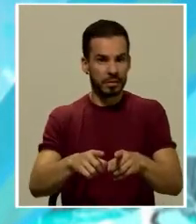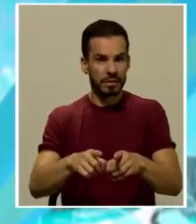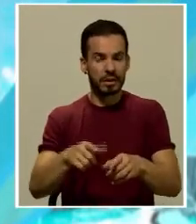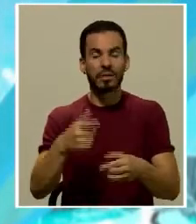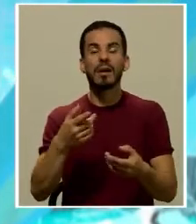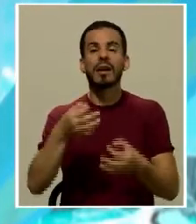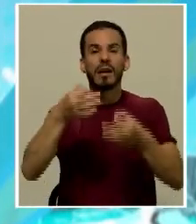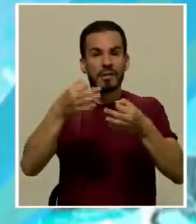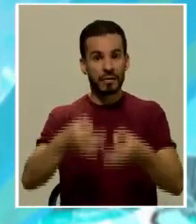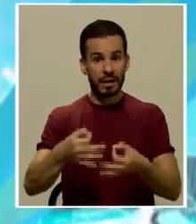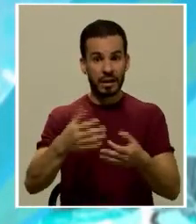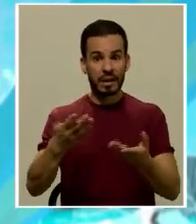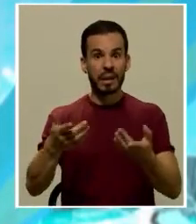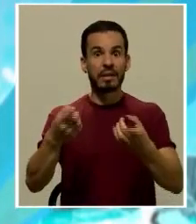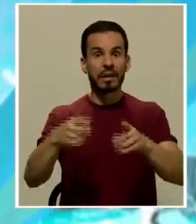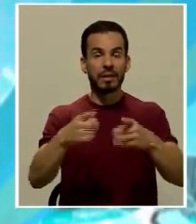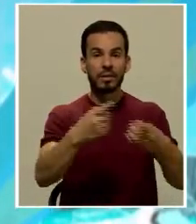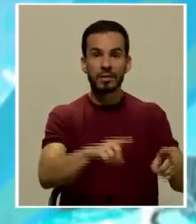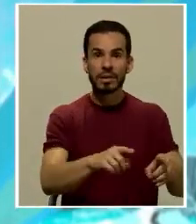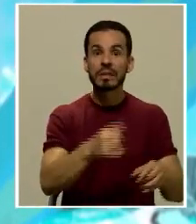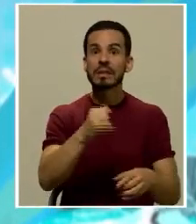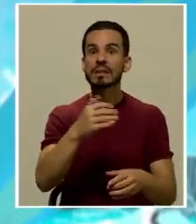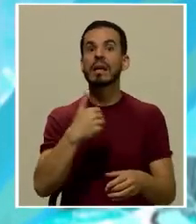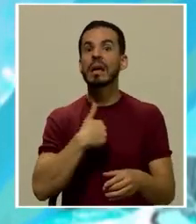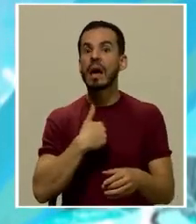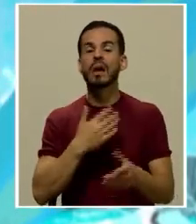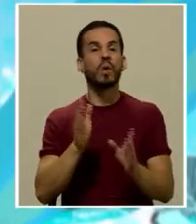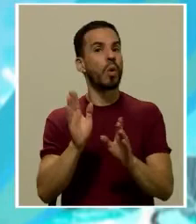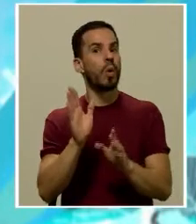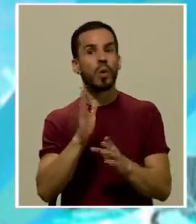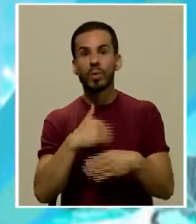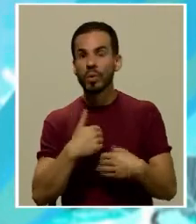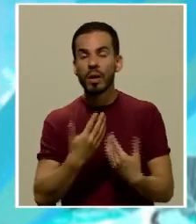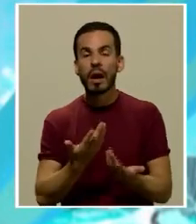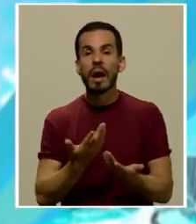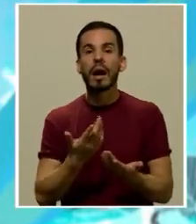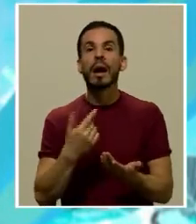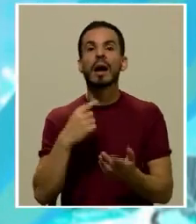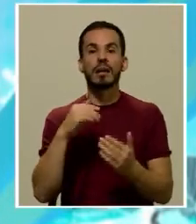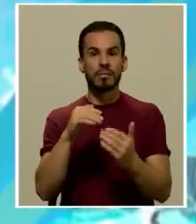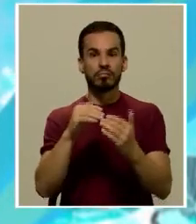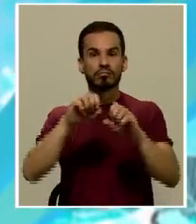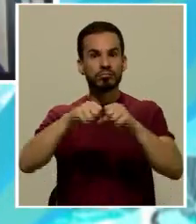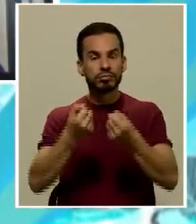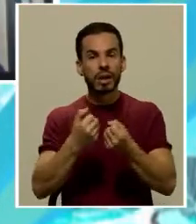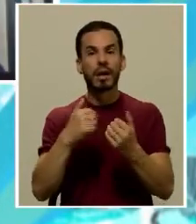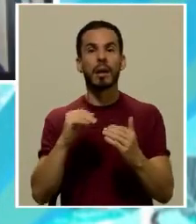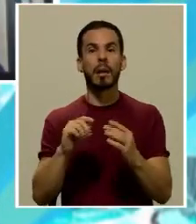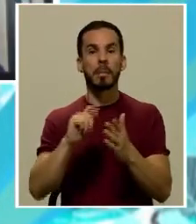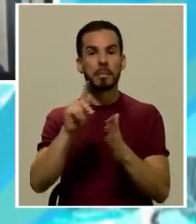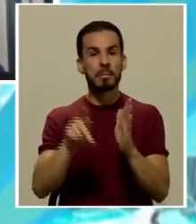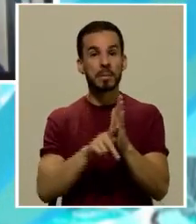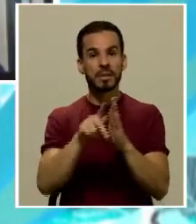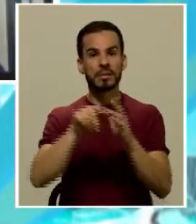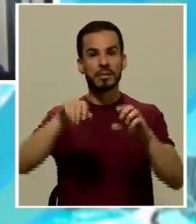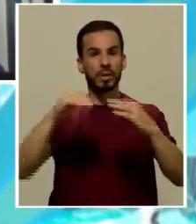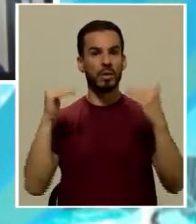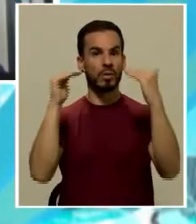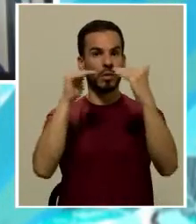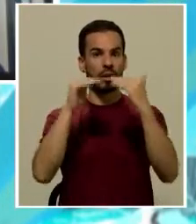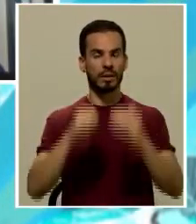realidad de los hechos si existe o no una afectación del principio de igualdad don javier